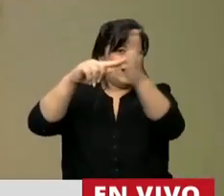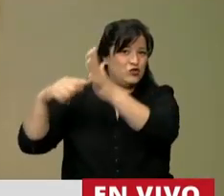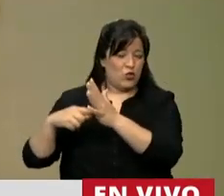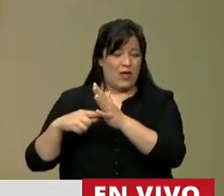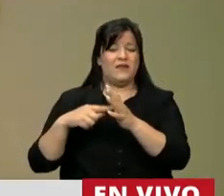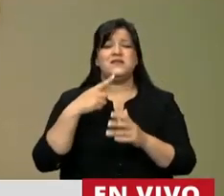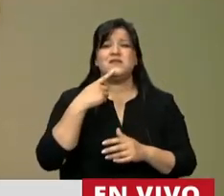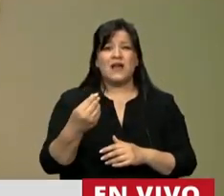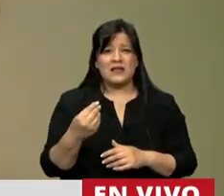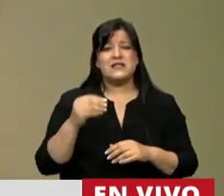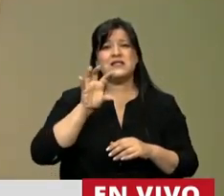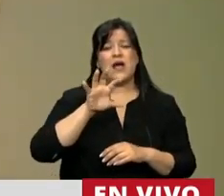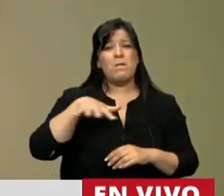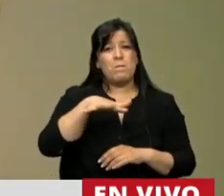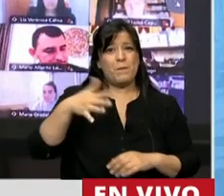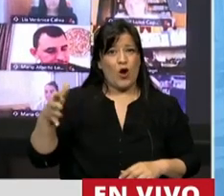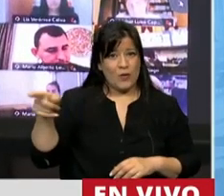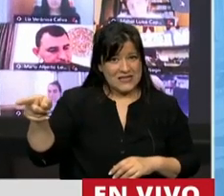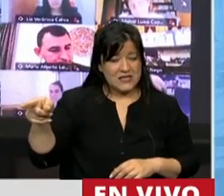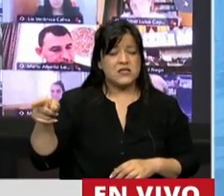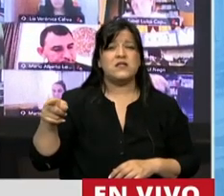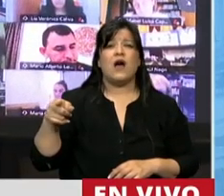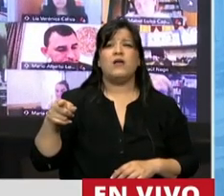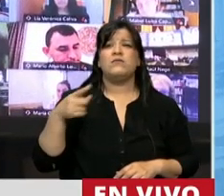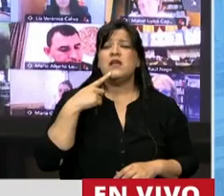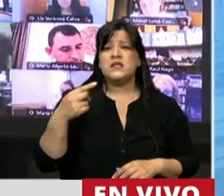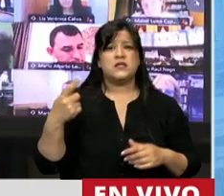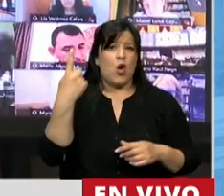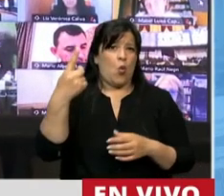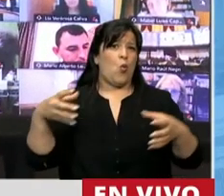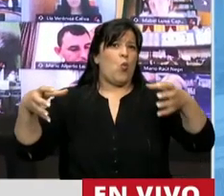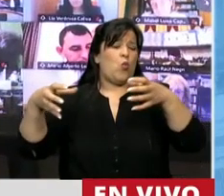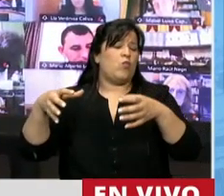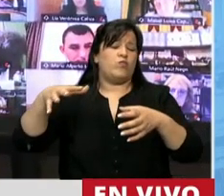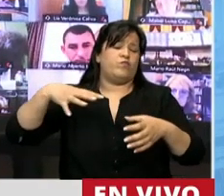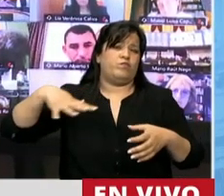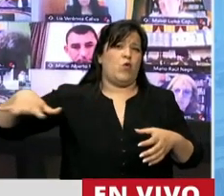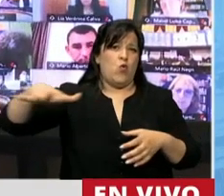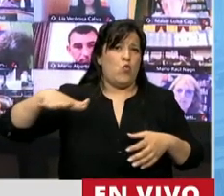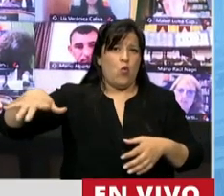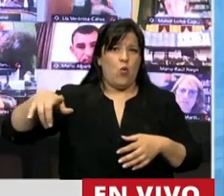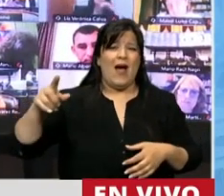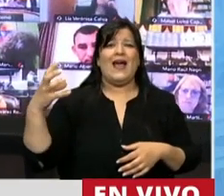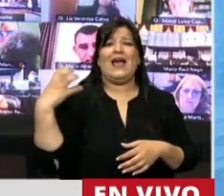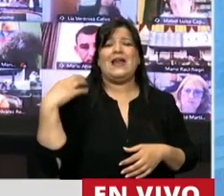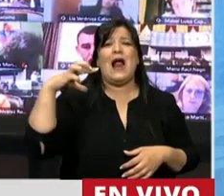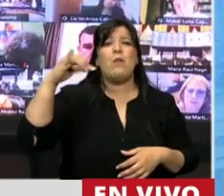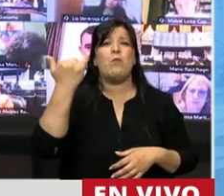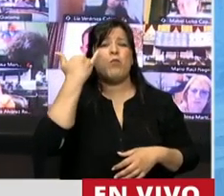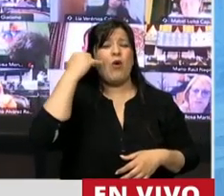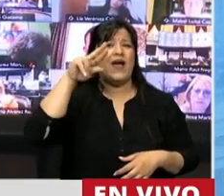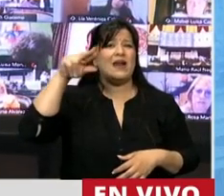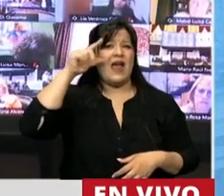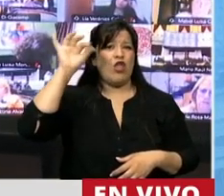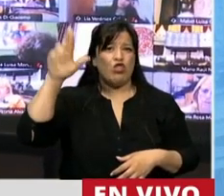en una de ellas en la provincia de Buenos Aires a un partido y no a una ciudad general cuando deben ayerse